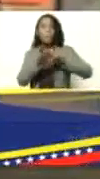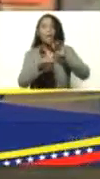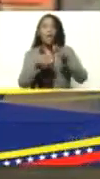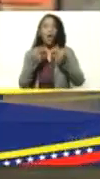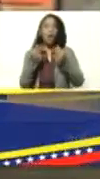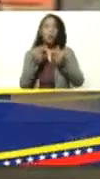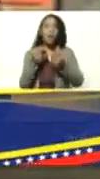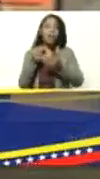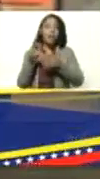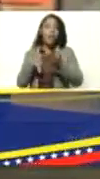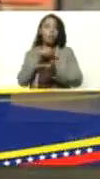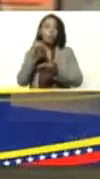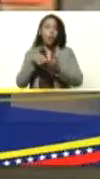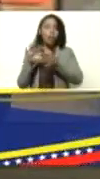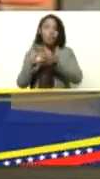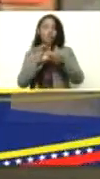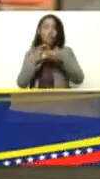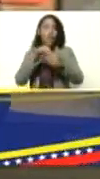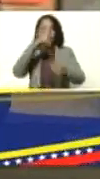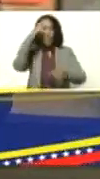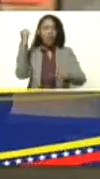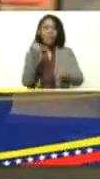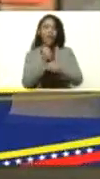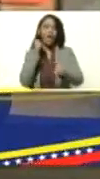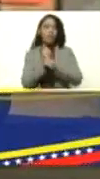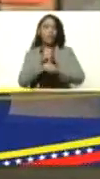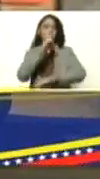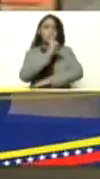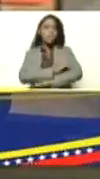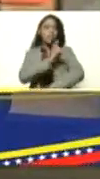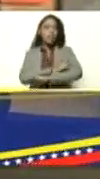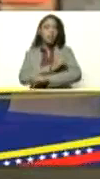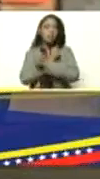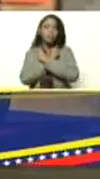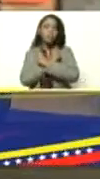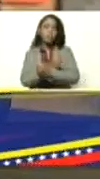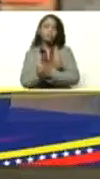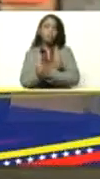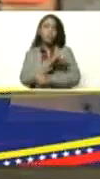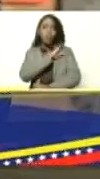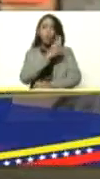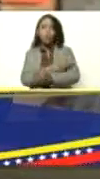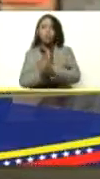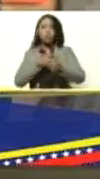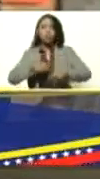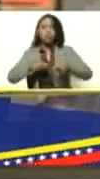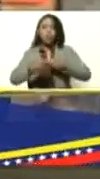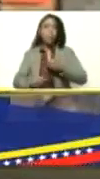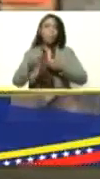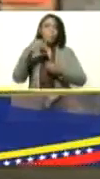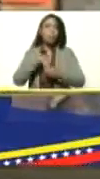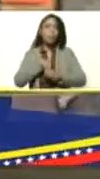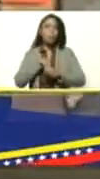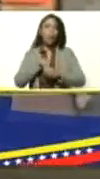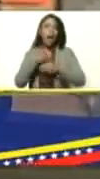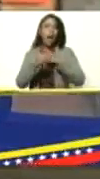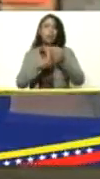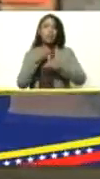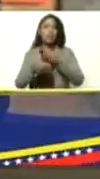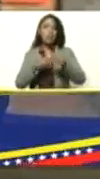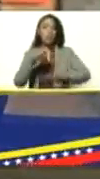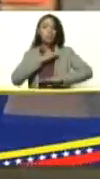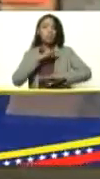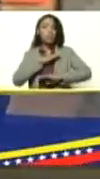uniéndonos y trabajando con disciplina con amor fortaleciendo el mercado interno generando bienes